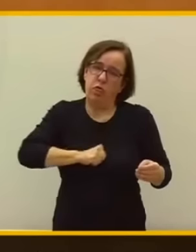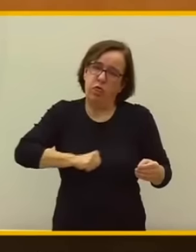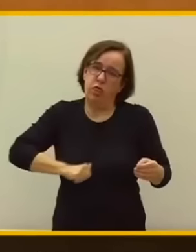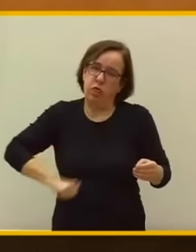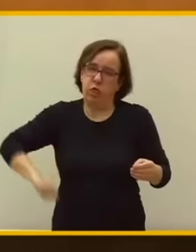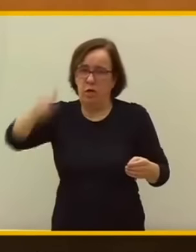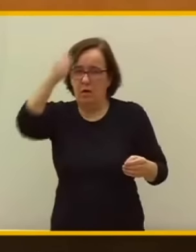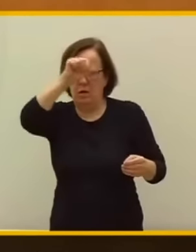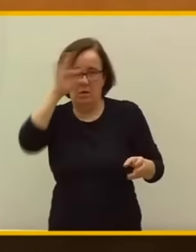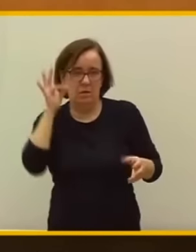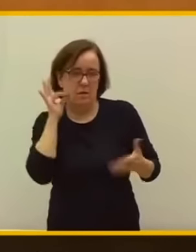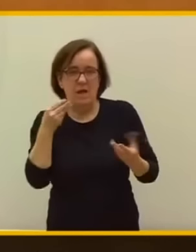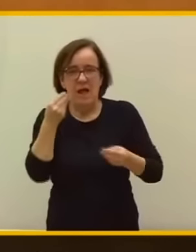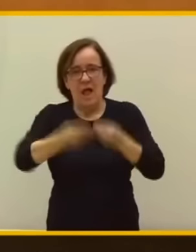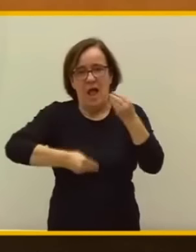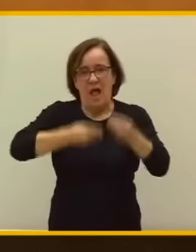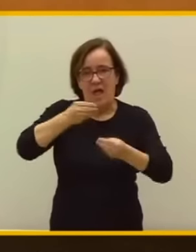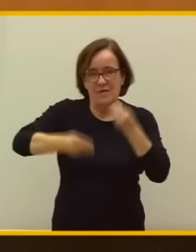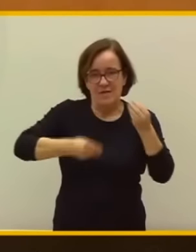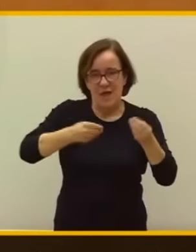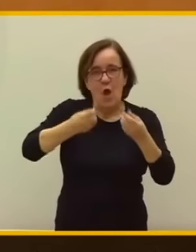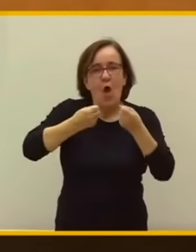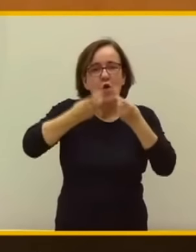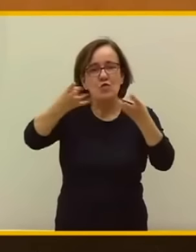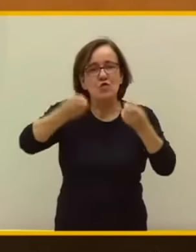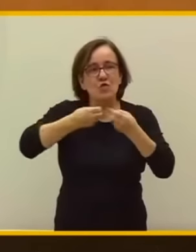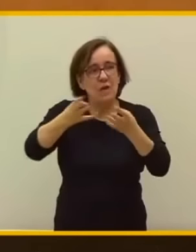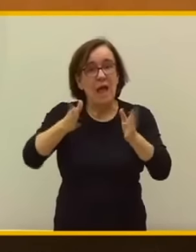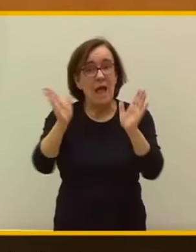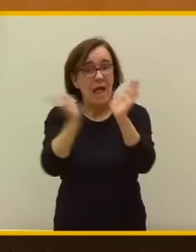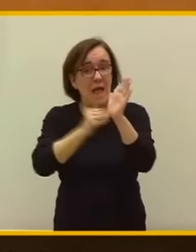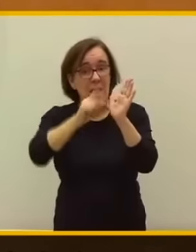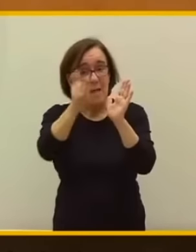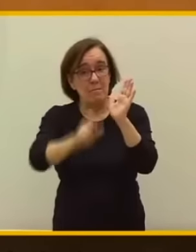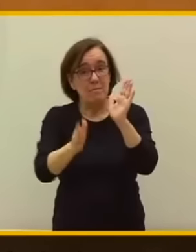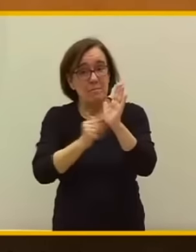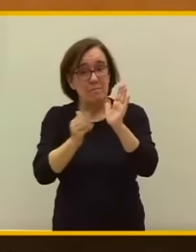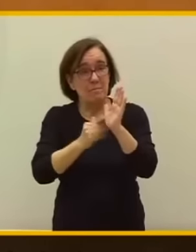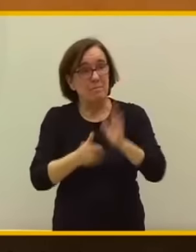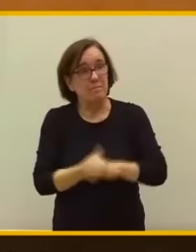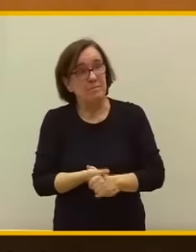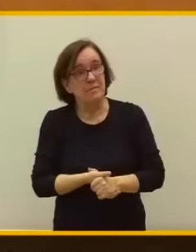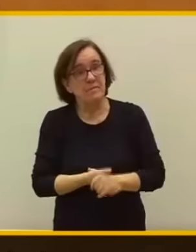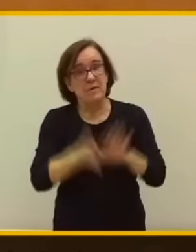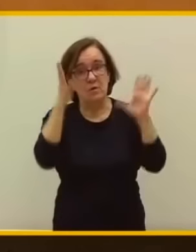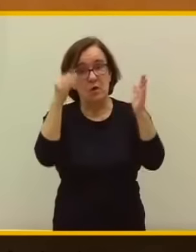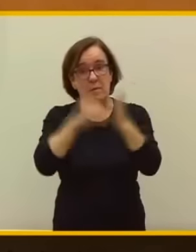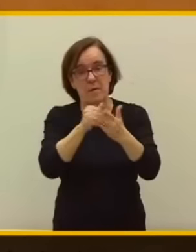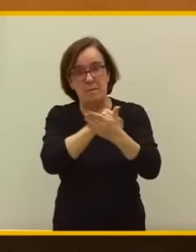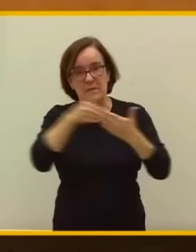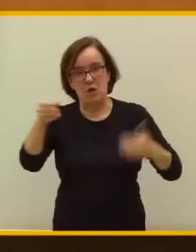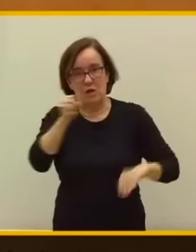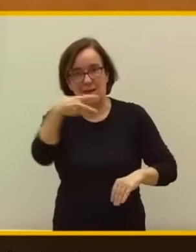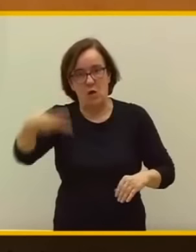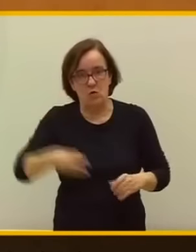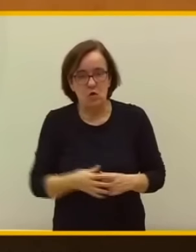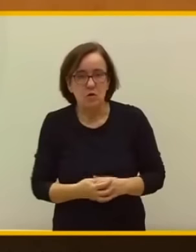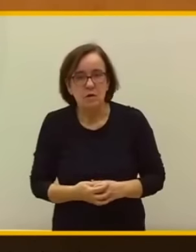perezosas a la hora de hacer esto. En Valencia serían 9.000 millones de euros.